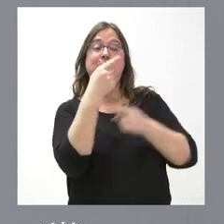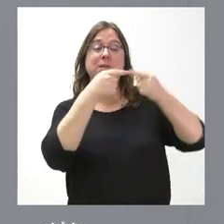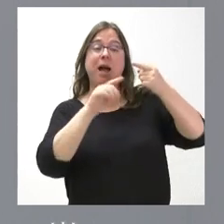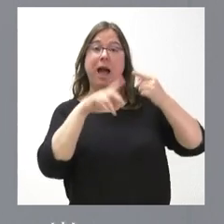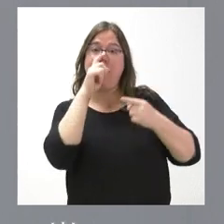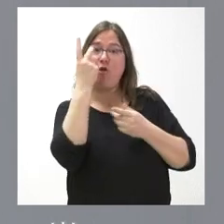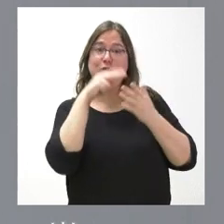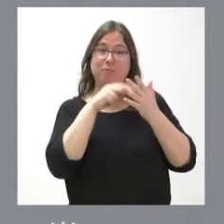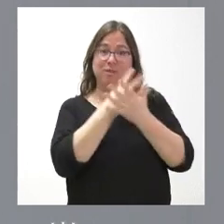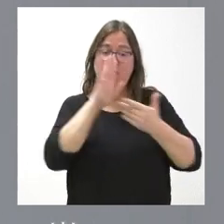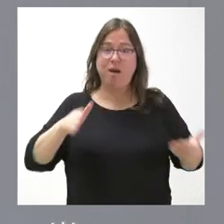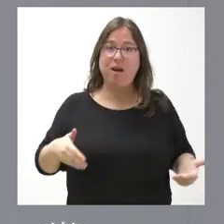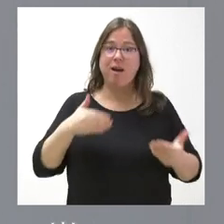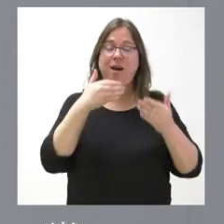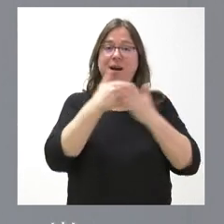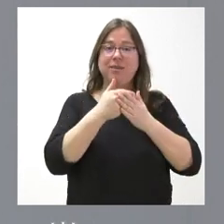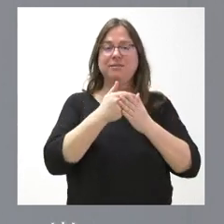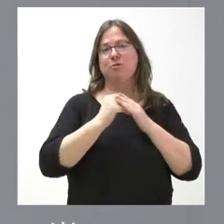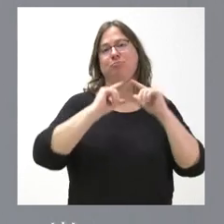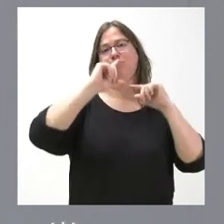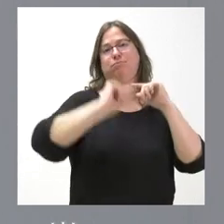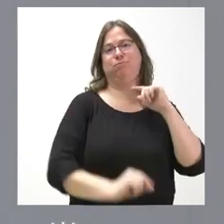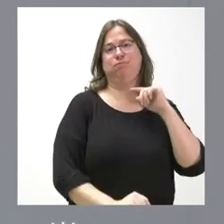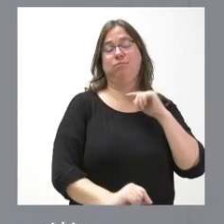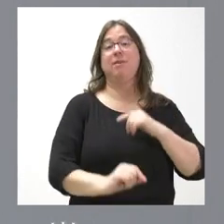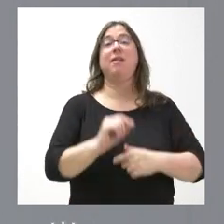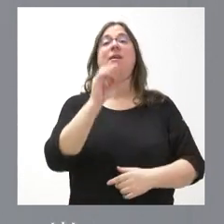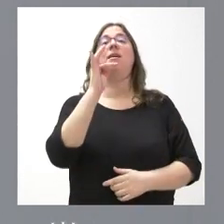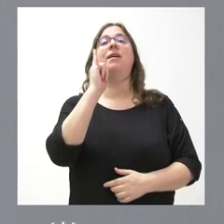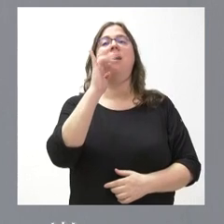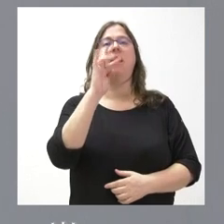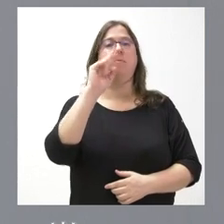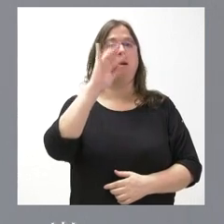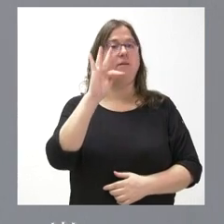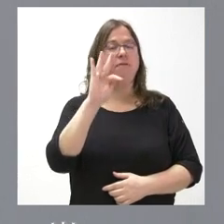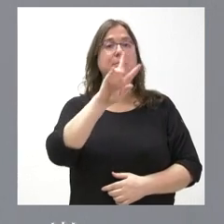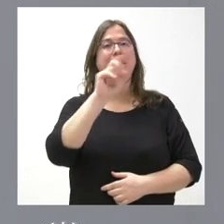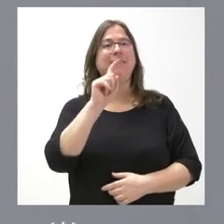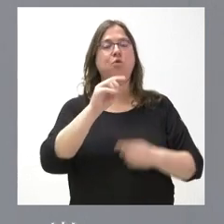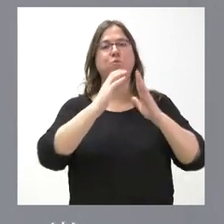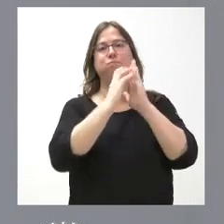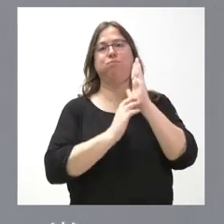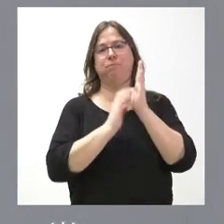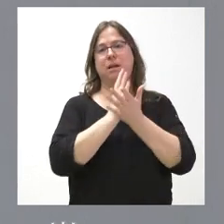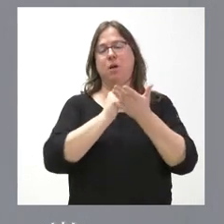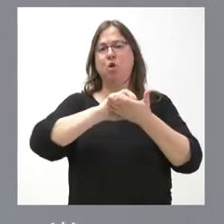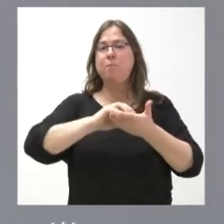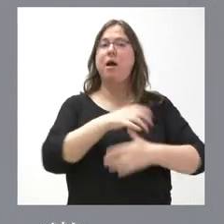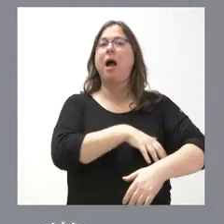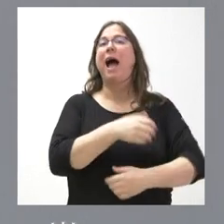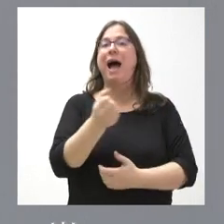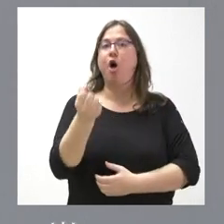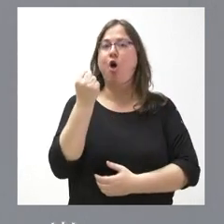En el IRPF tenemos 21 deducciones autonómicas, un ahorro fiscal de 120 millones